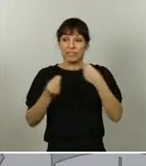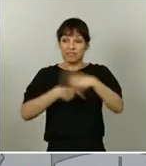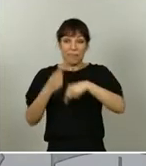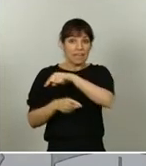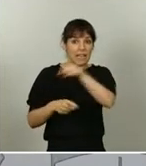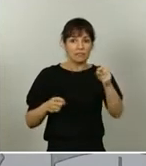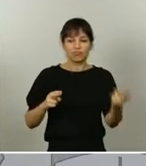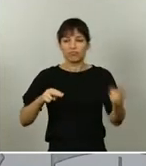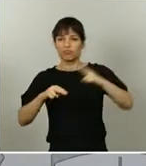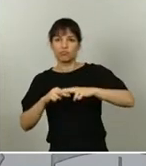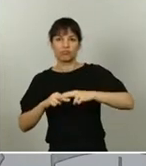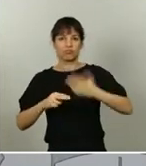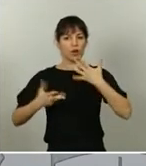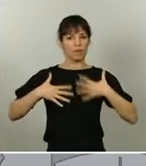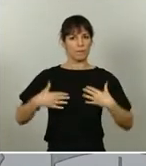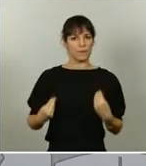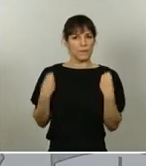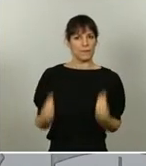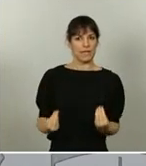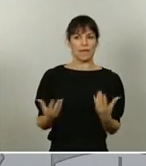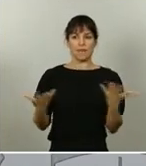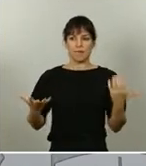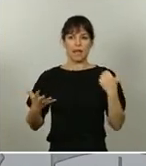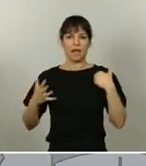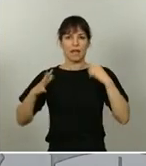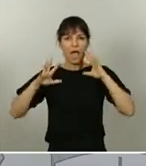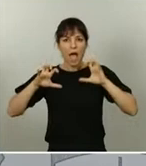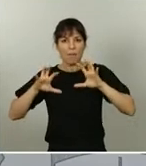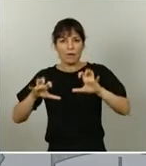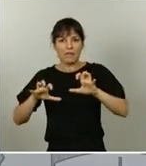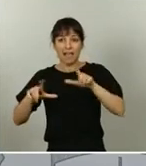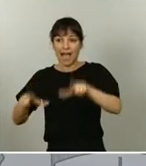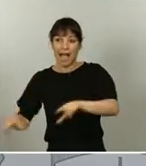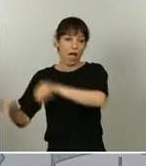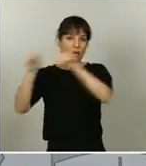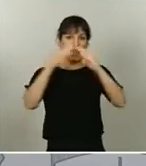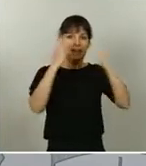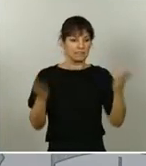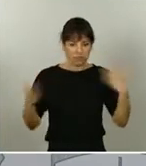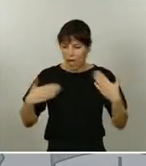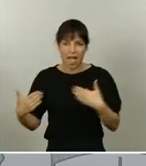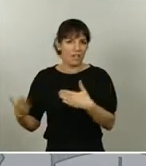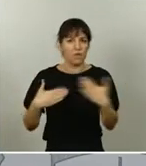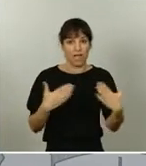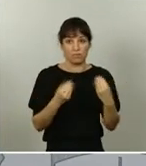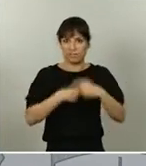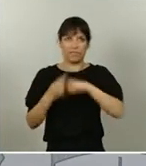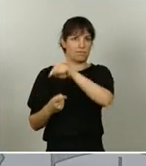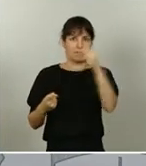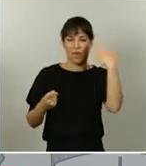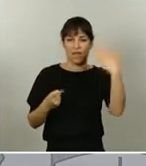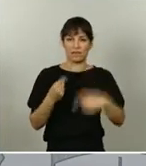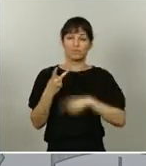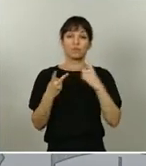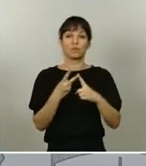del conocimiento para trasladar el aprendizaje desde el aula al hogar. Y, en segundo lugar, la conciliación familiar,